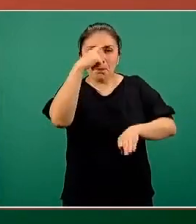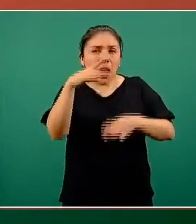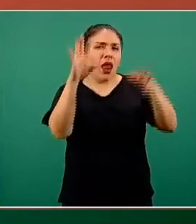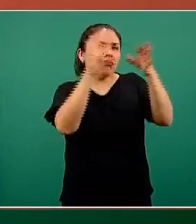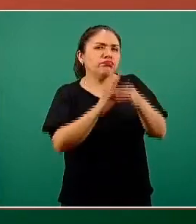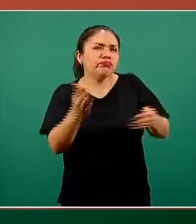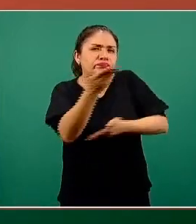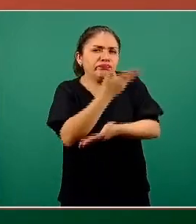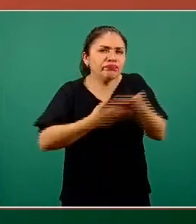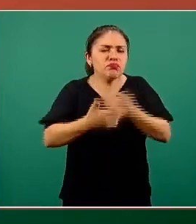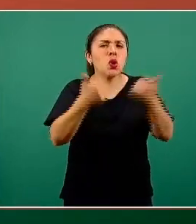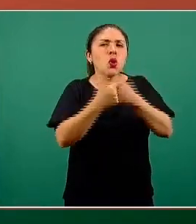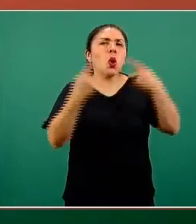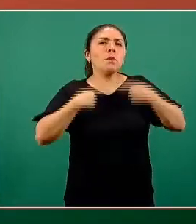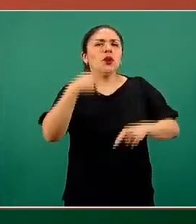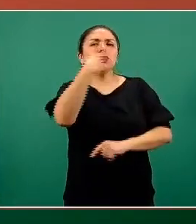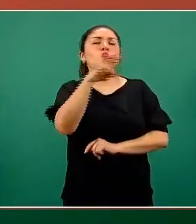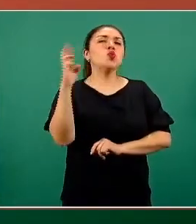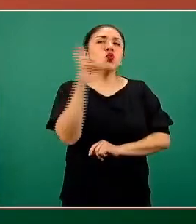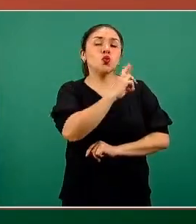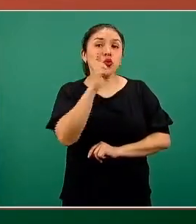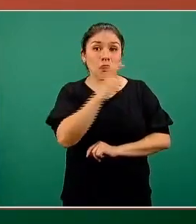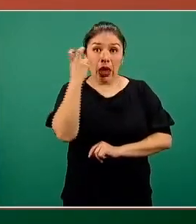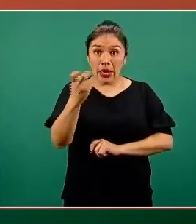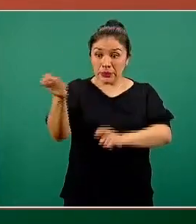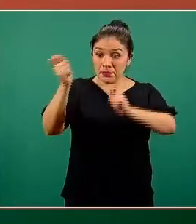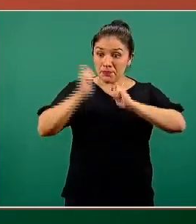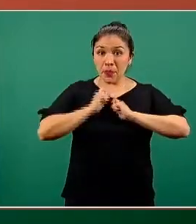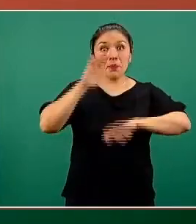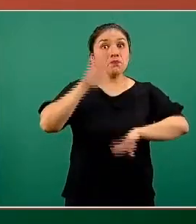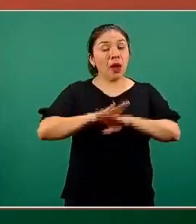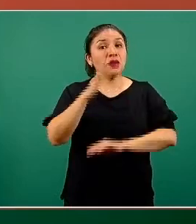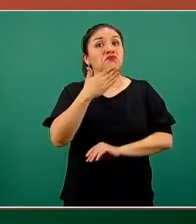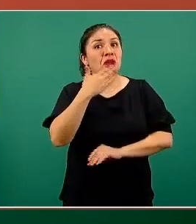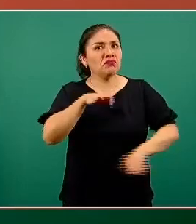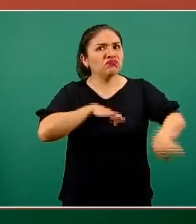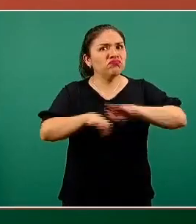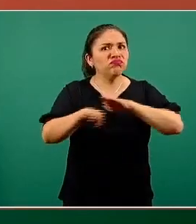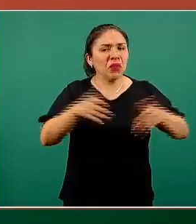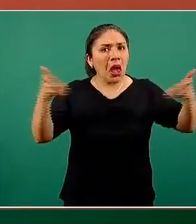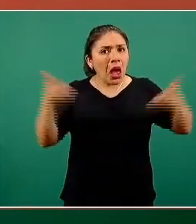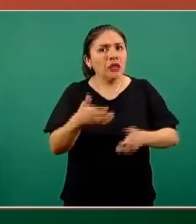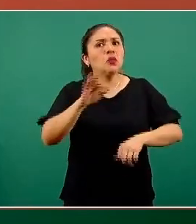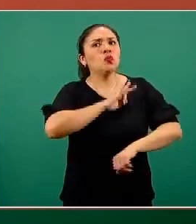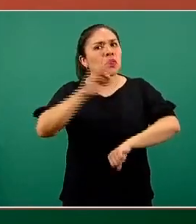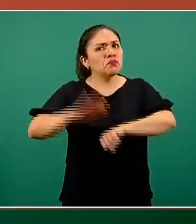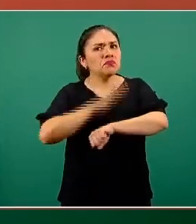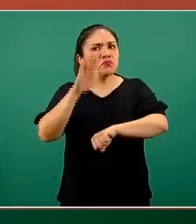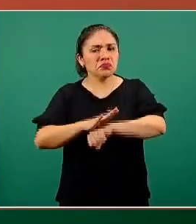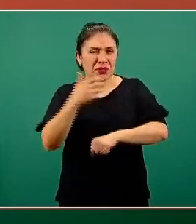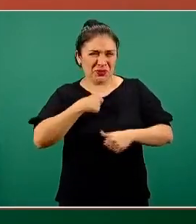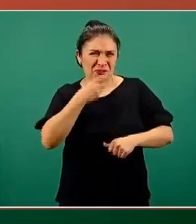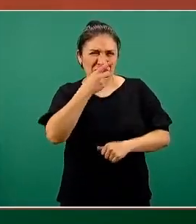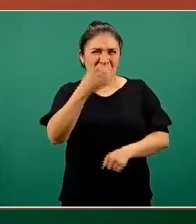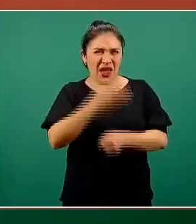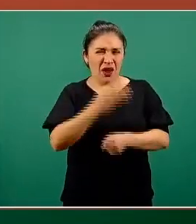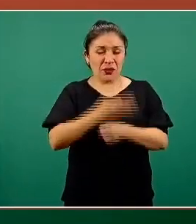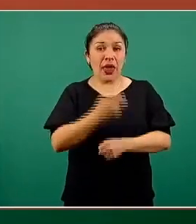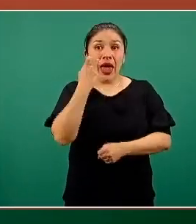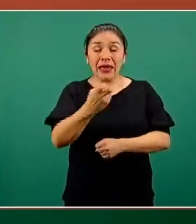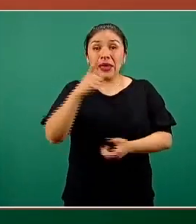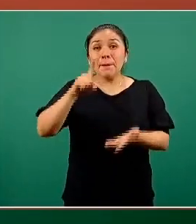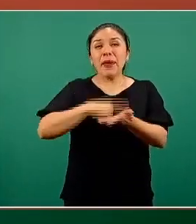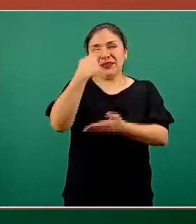conversación con los funcionarios rusos. Esta misión fue sumamente exitosa, porque logramos todo lo que estoy mencionando, y en esa